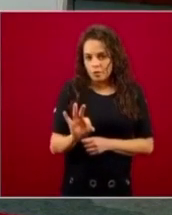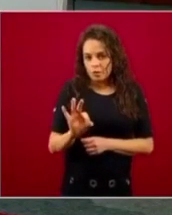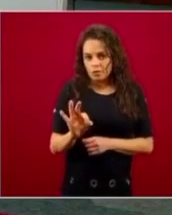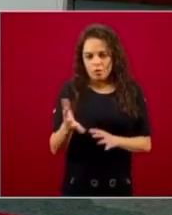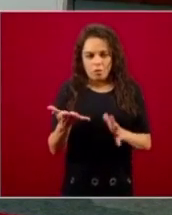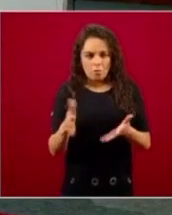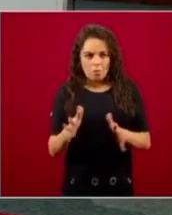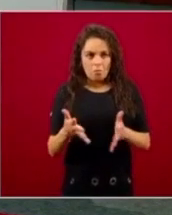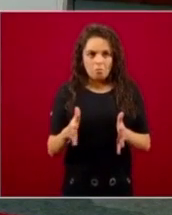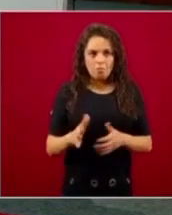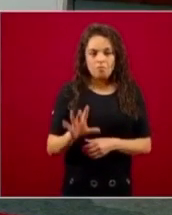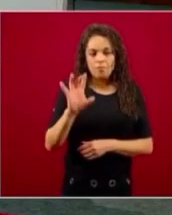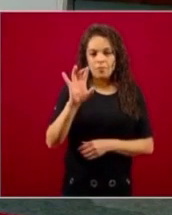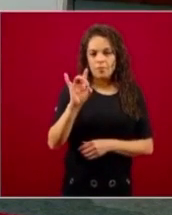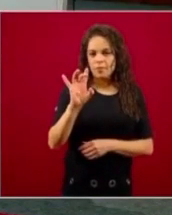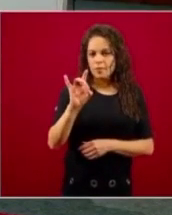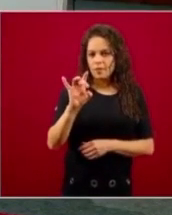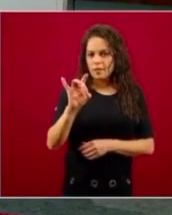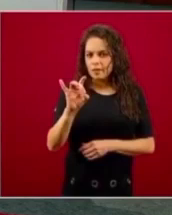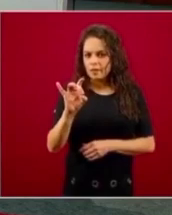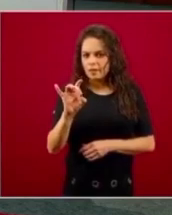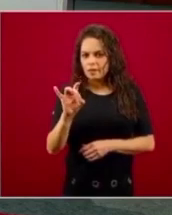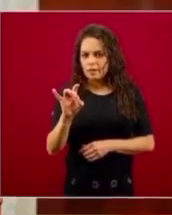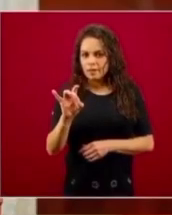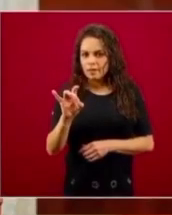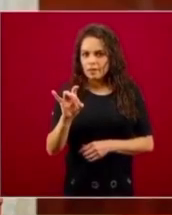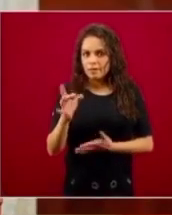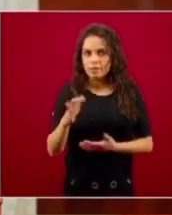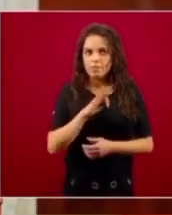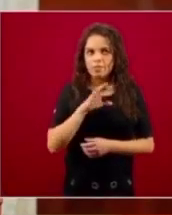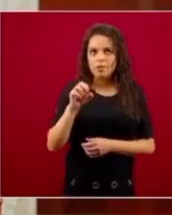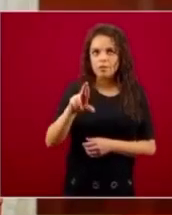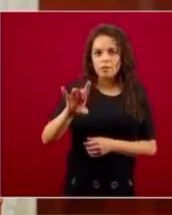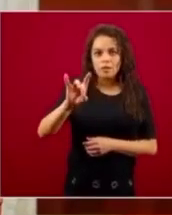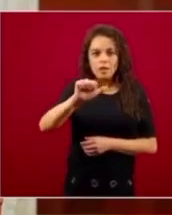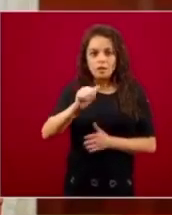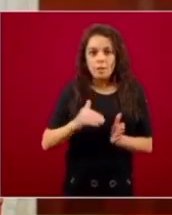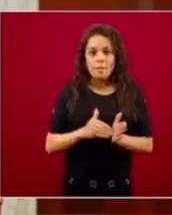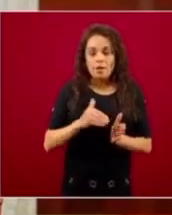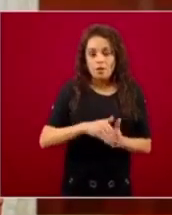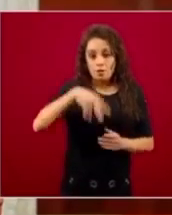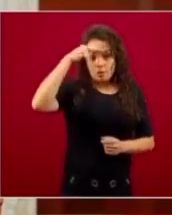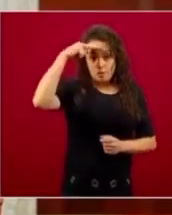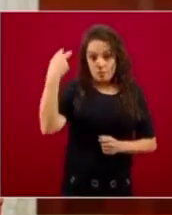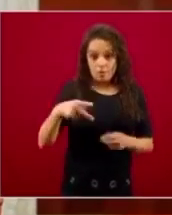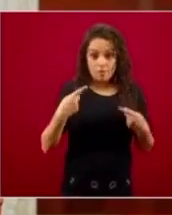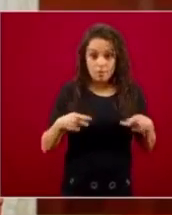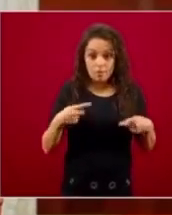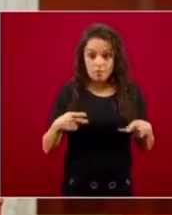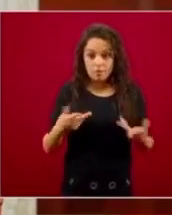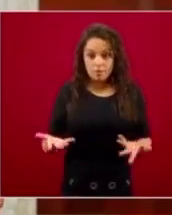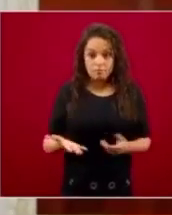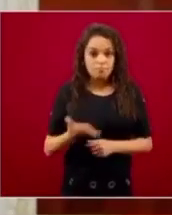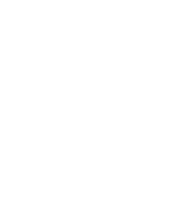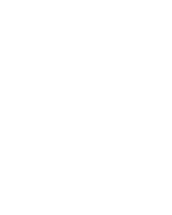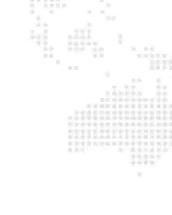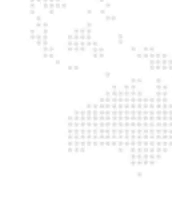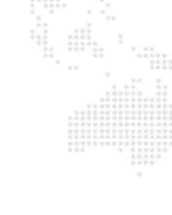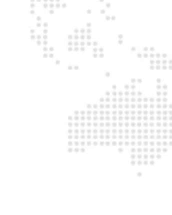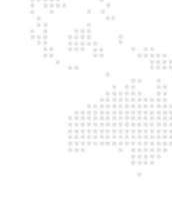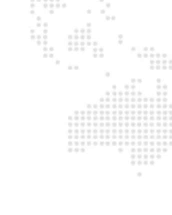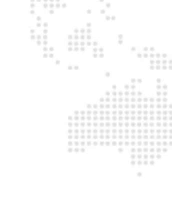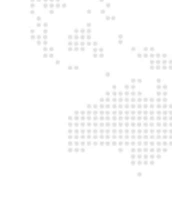30 y… podrían ser 36 millones de mexicanos no tienen conectividad.